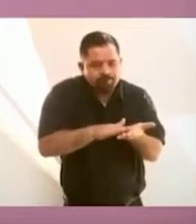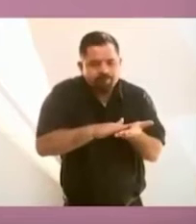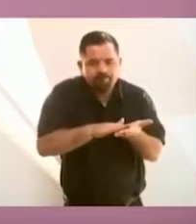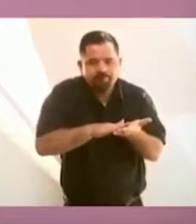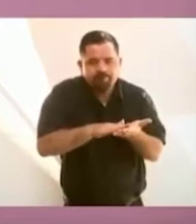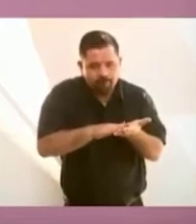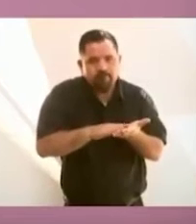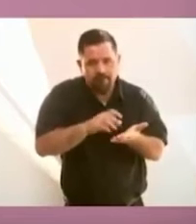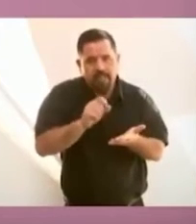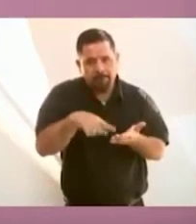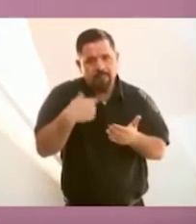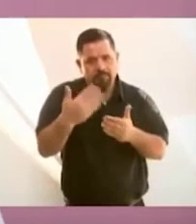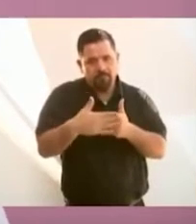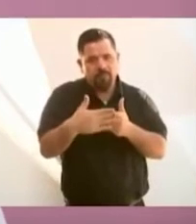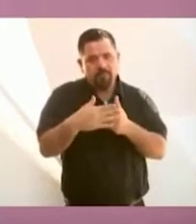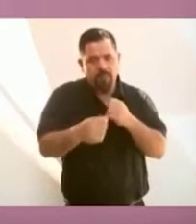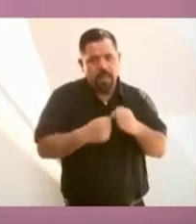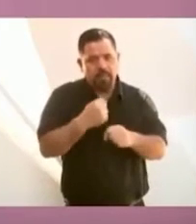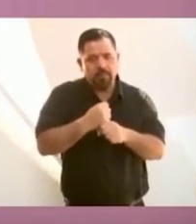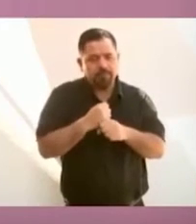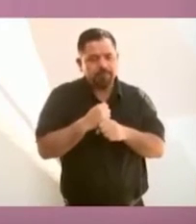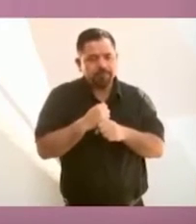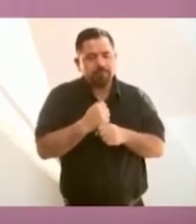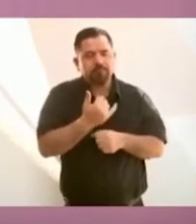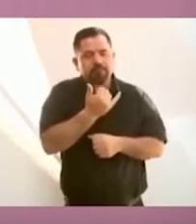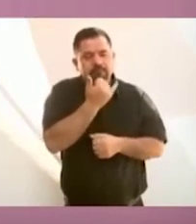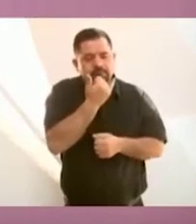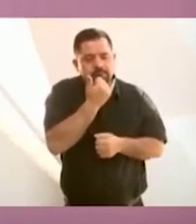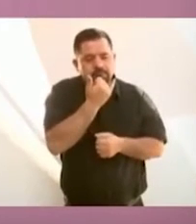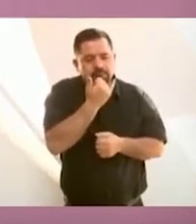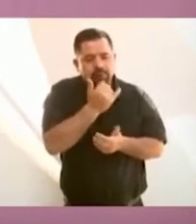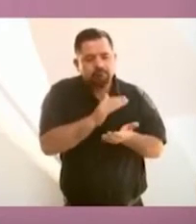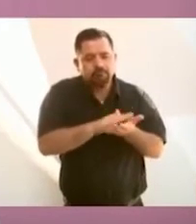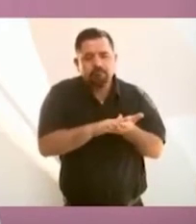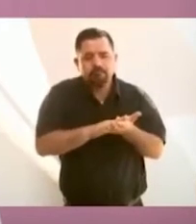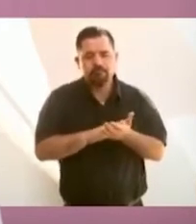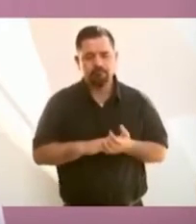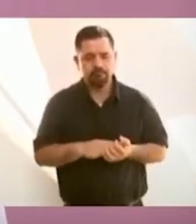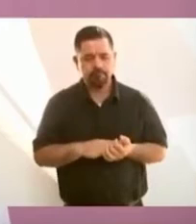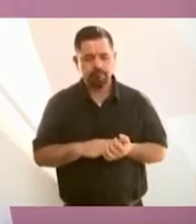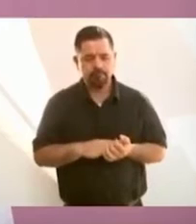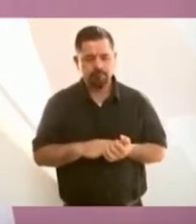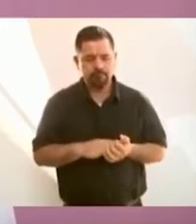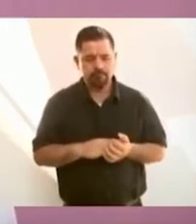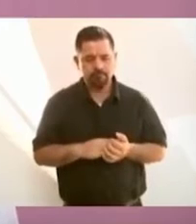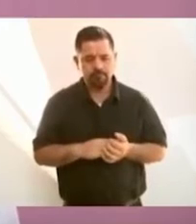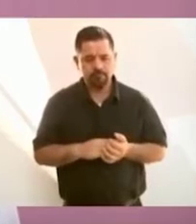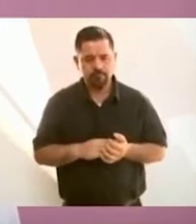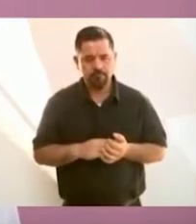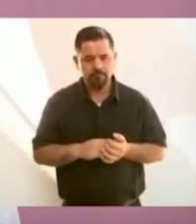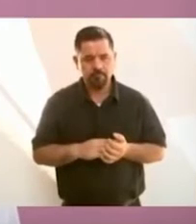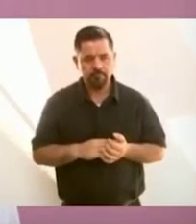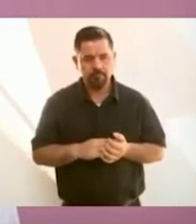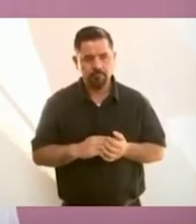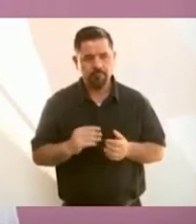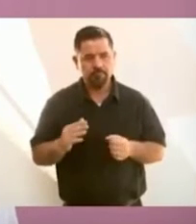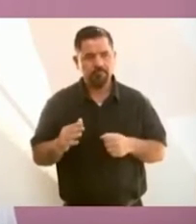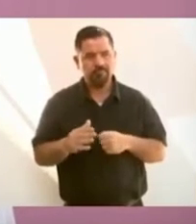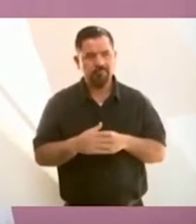a que no se